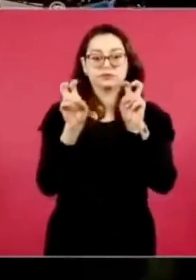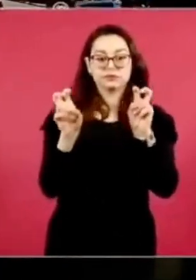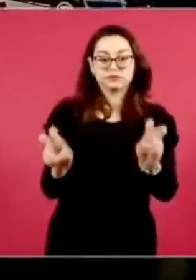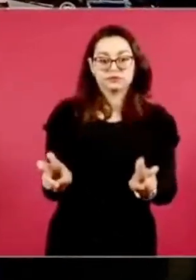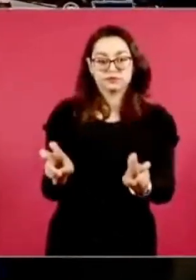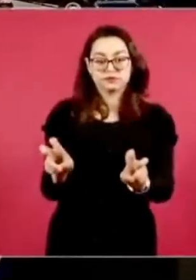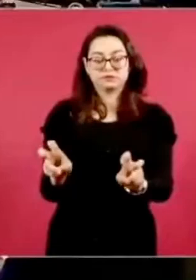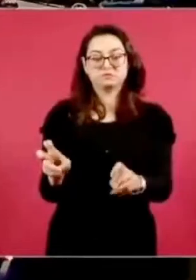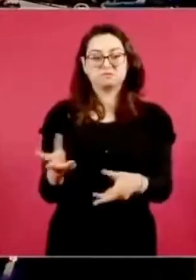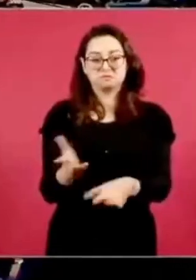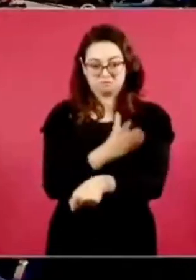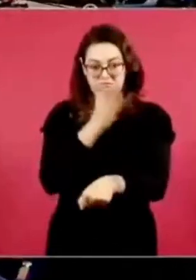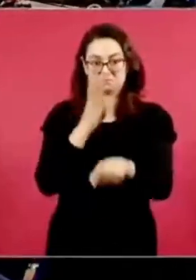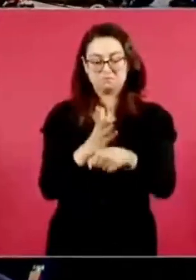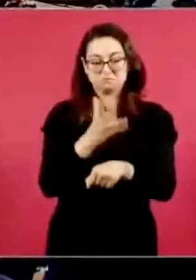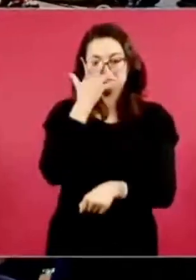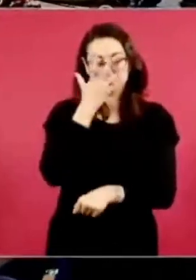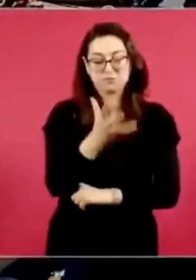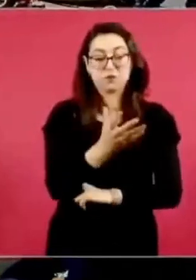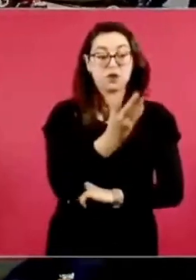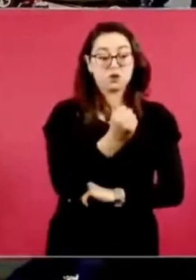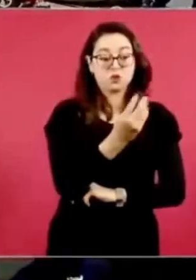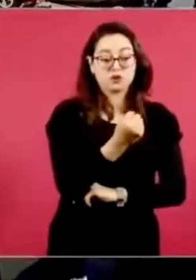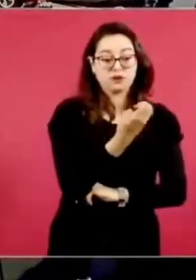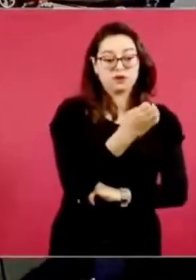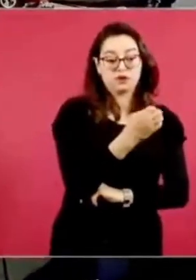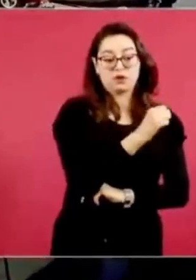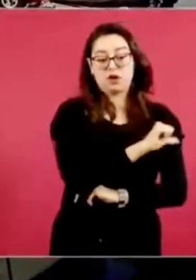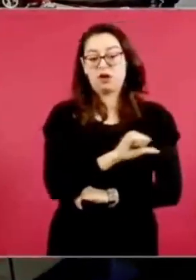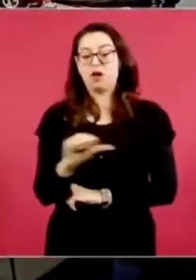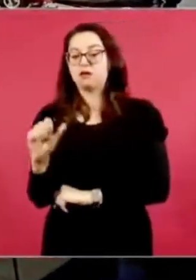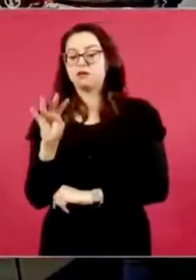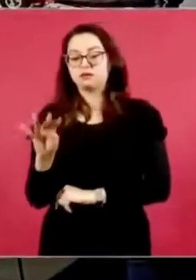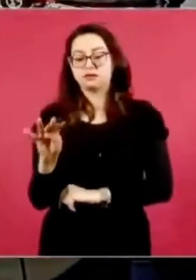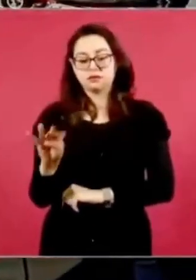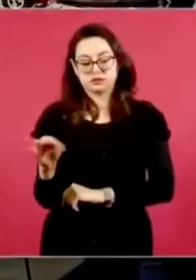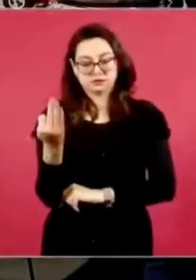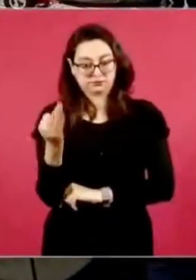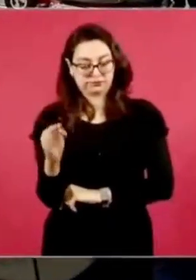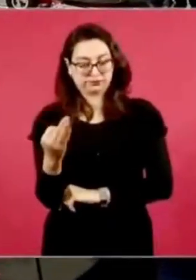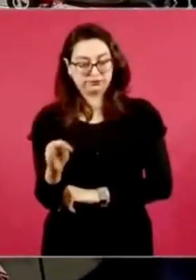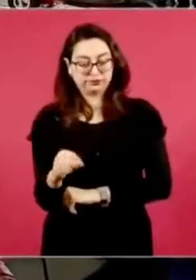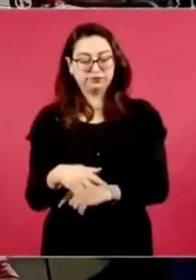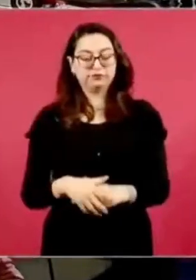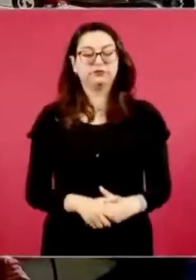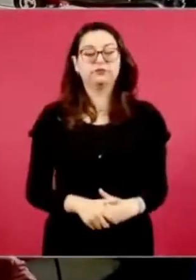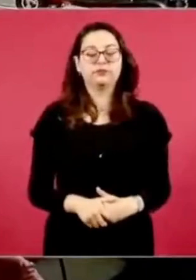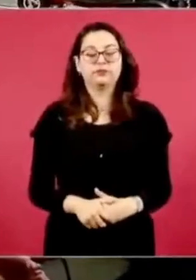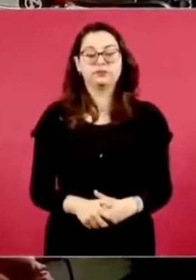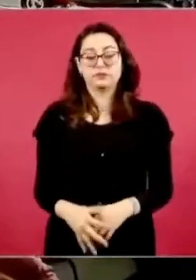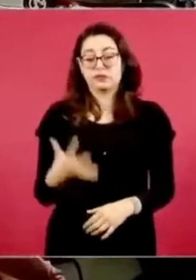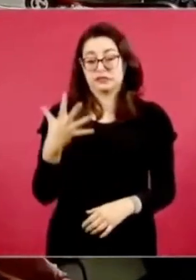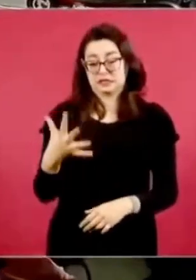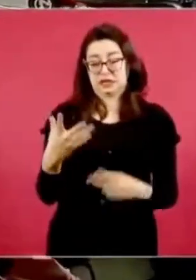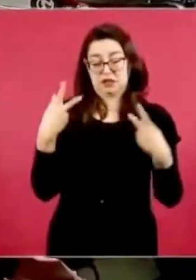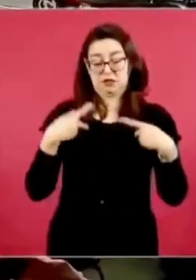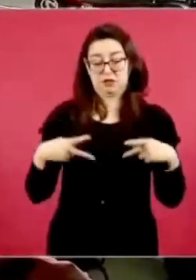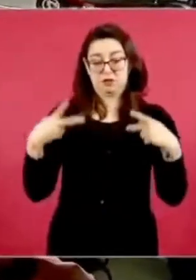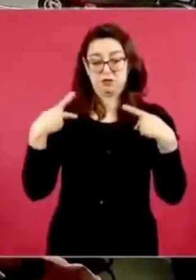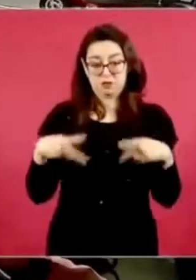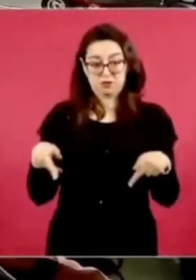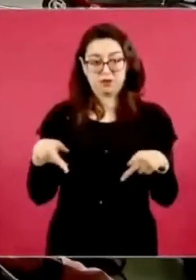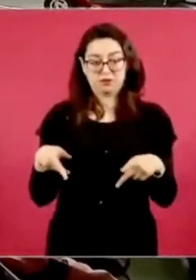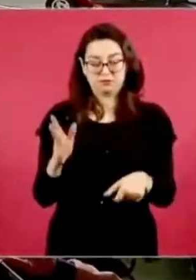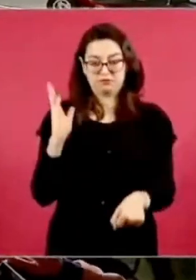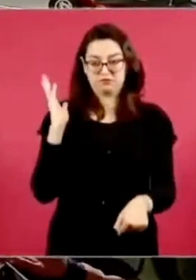es del 9 de enero al 19 de febrero. Tenemos cinco extradiciones por